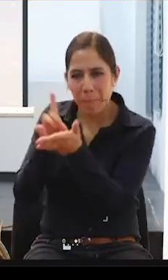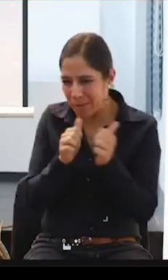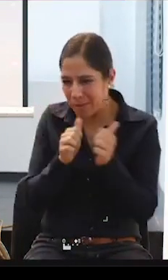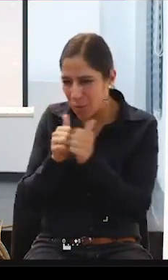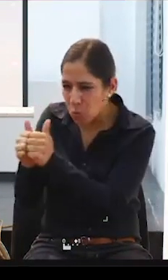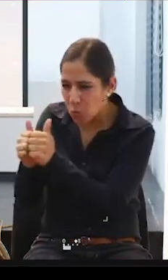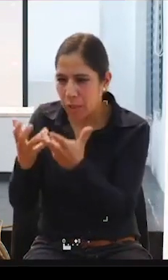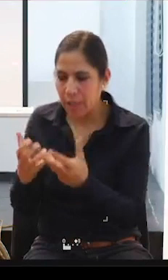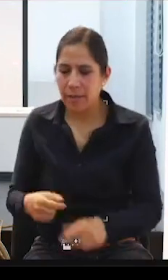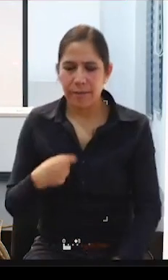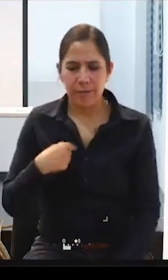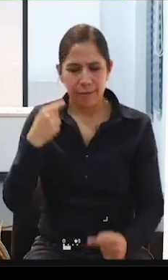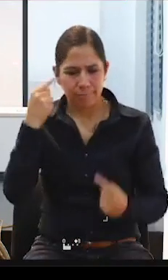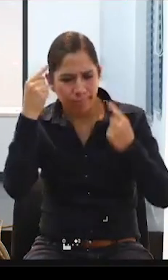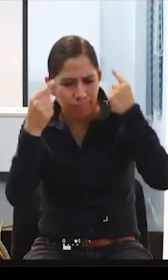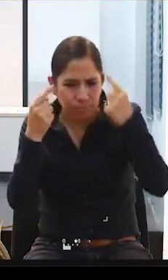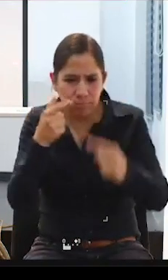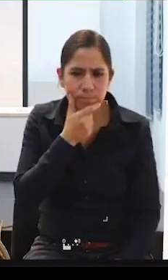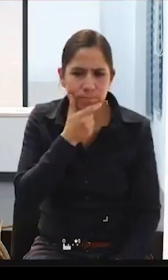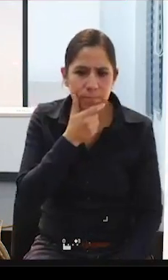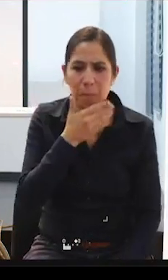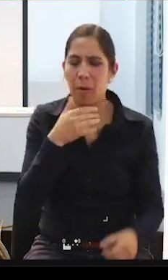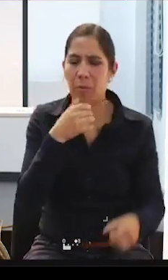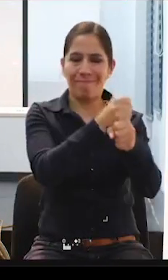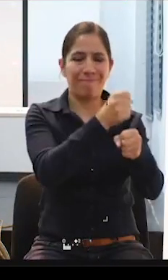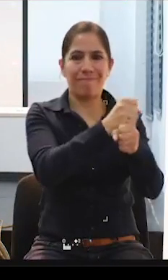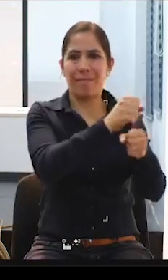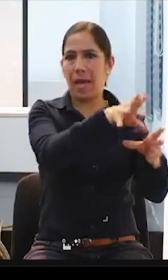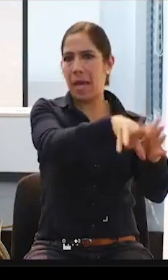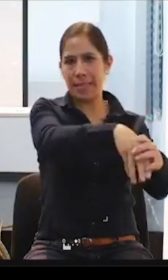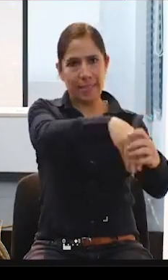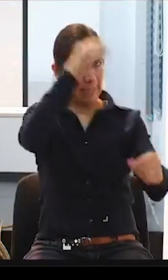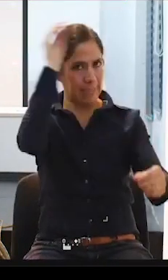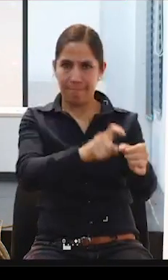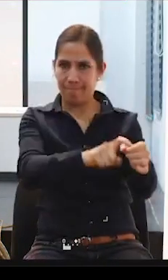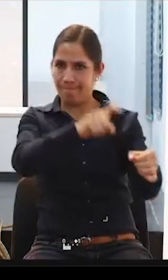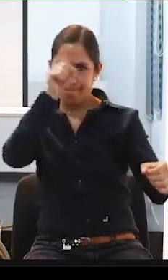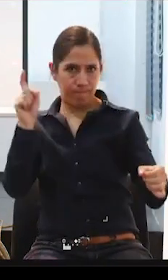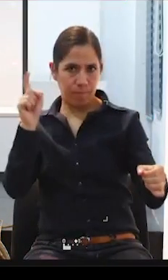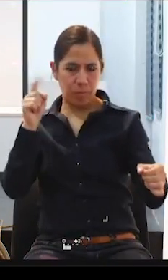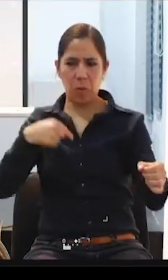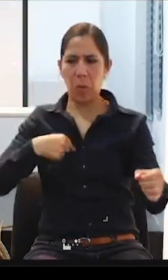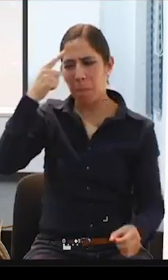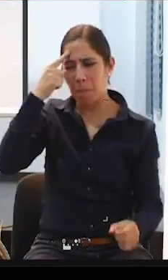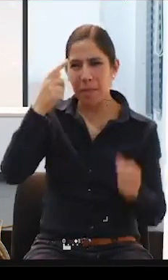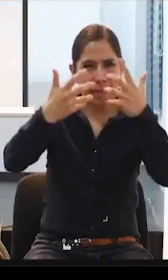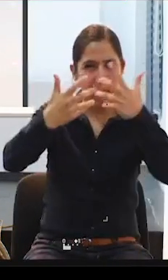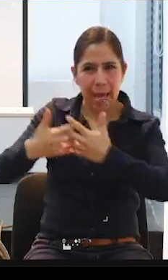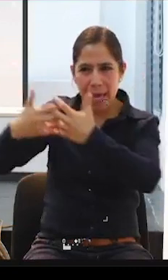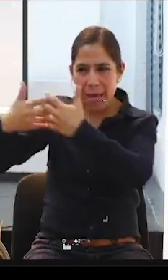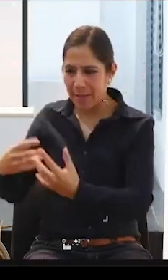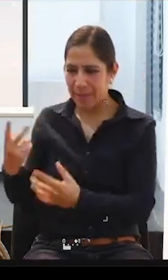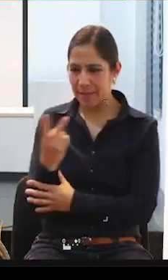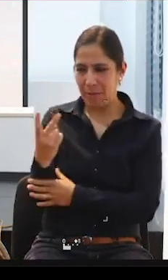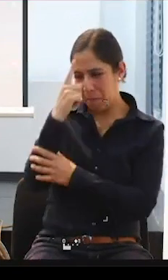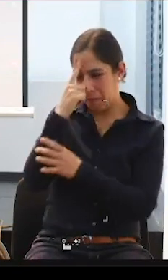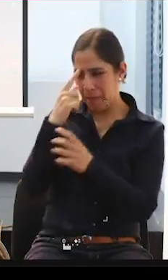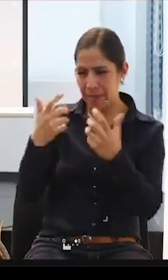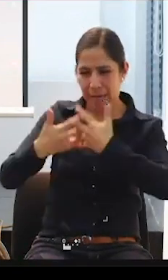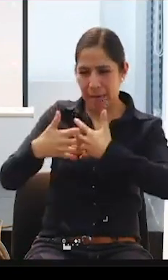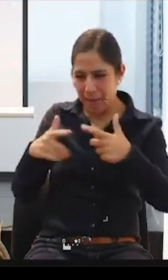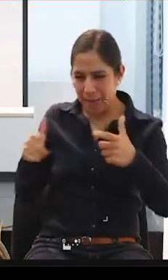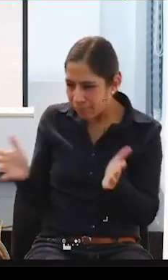hacer microempresas, me he retirado del trabajo, voy a hacer dos microempresas, mis empresas van a ganar para mí, yo trabajo gratis